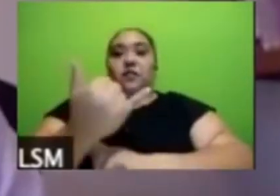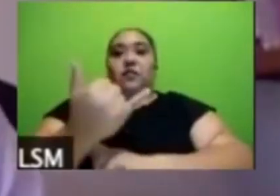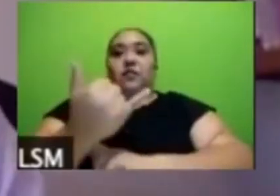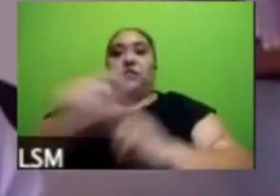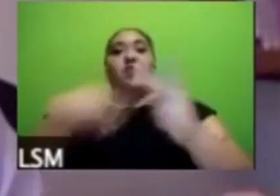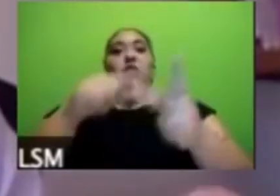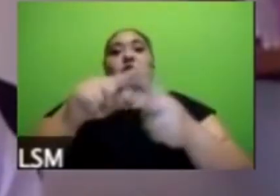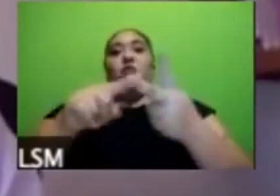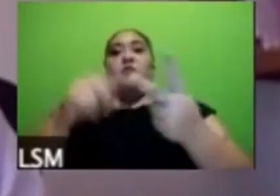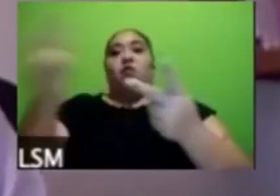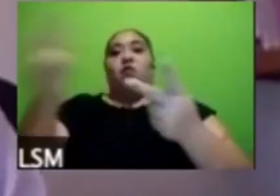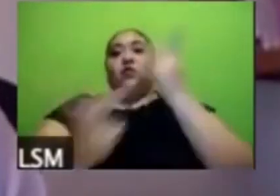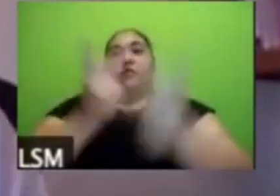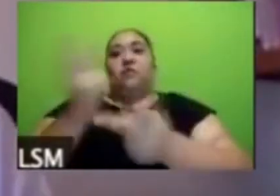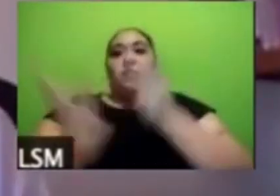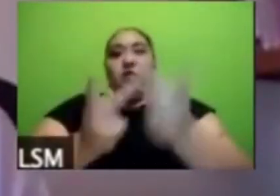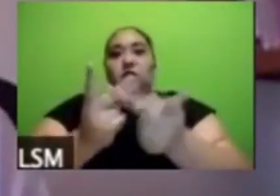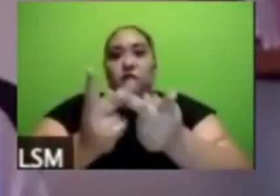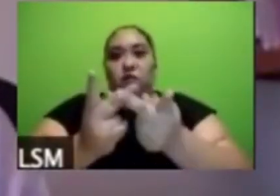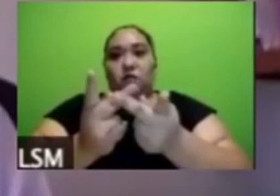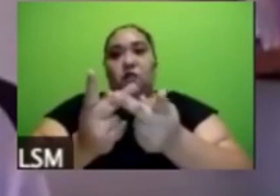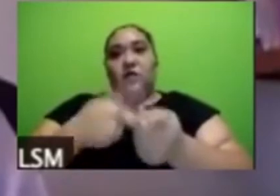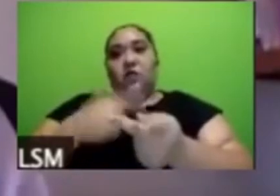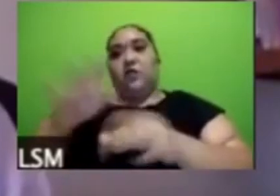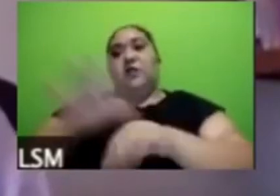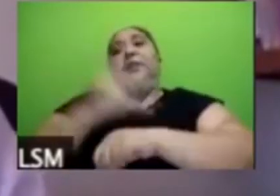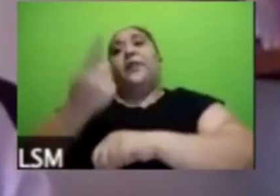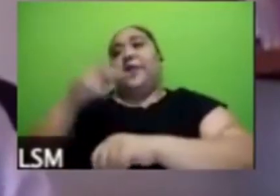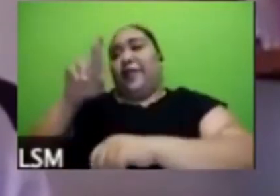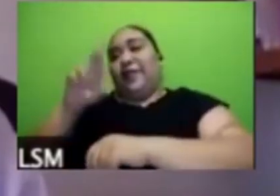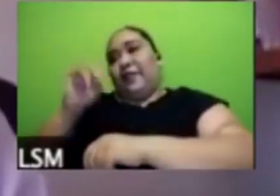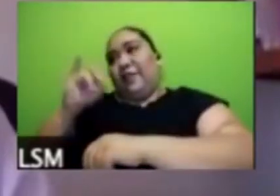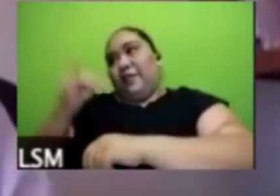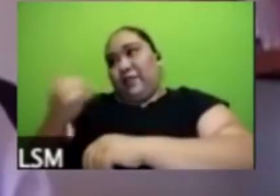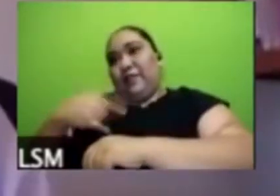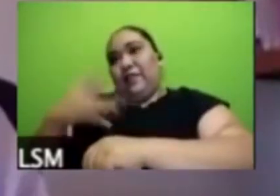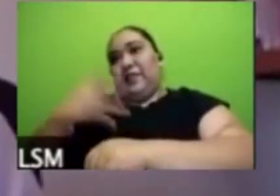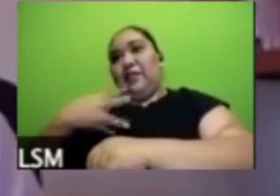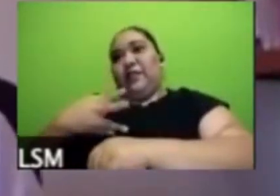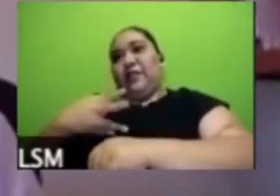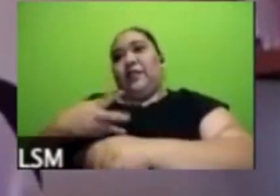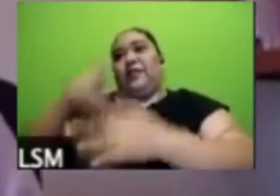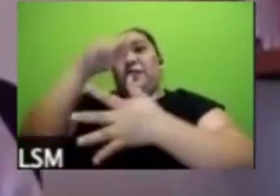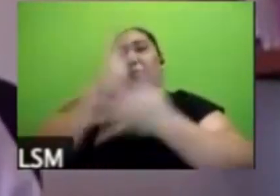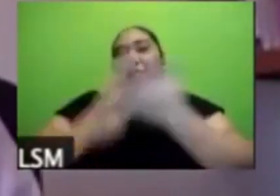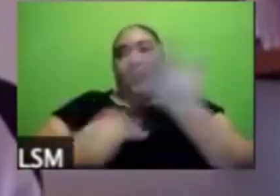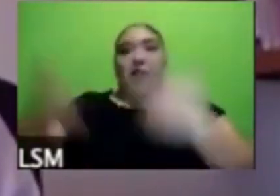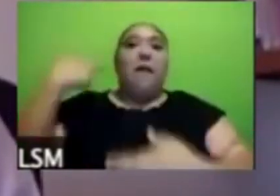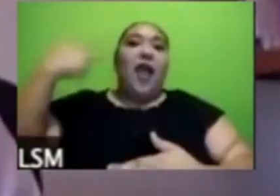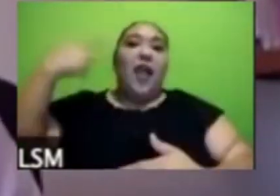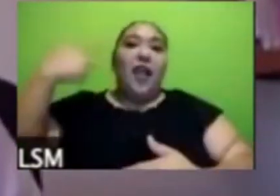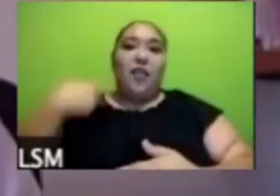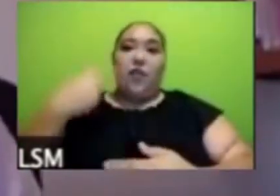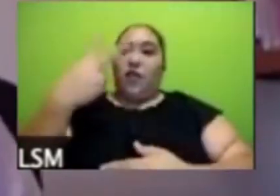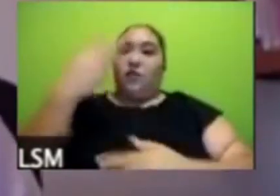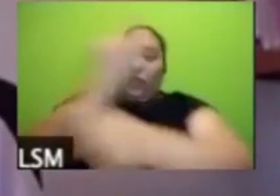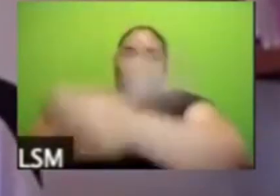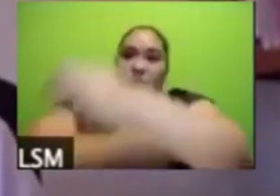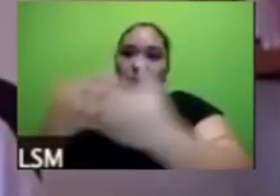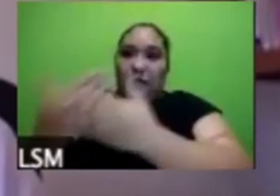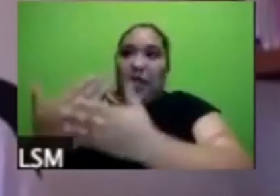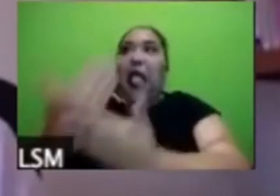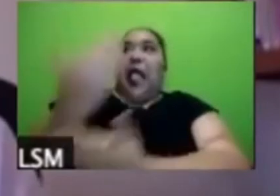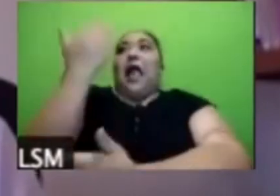y porque Roy tiene un programa de radio a las dos de la tarde entonces va a tener que salir antes antes del panel entonces